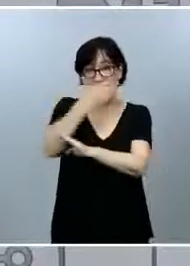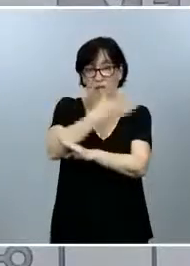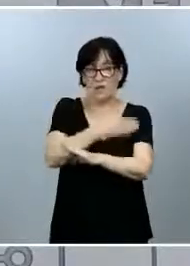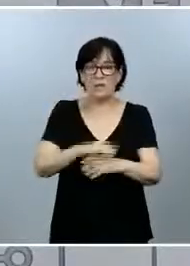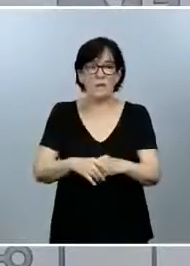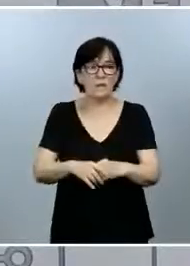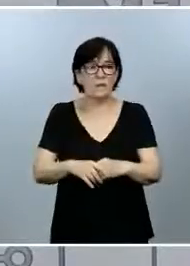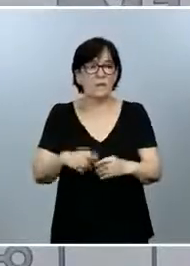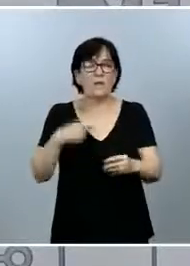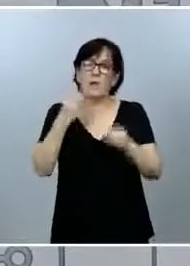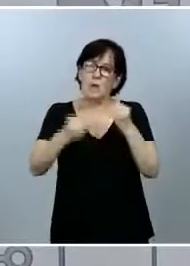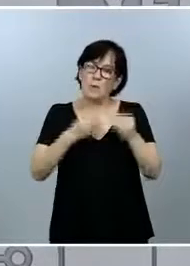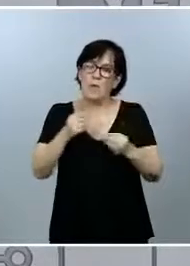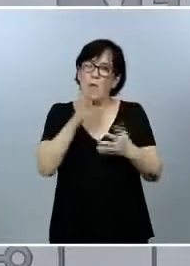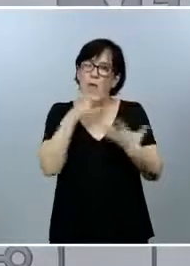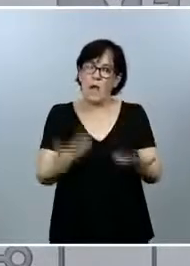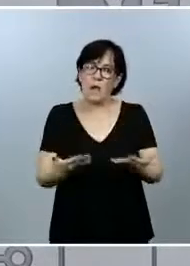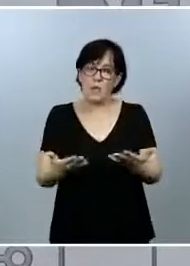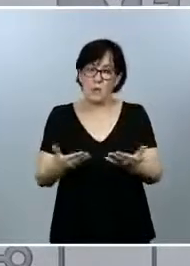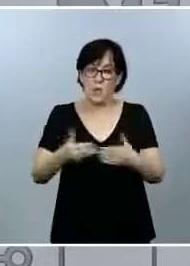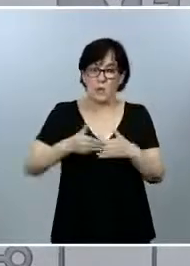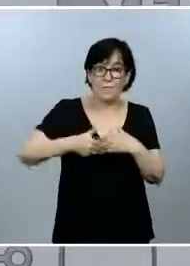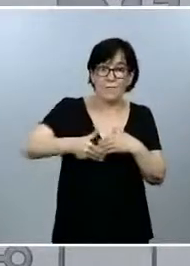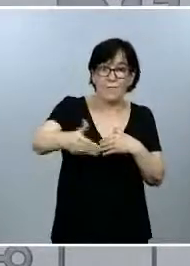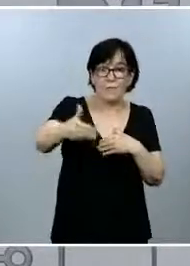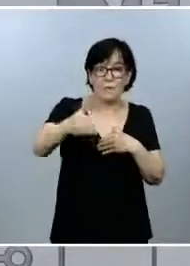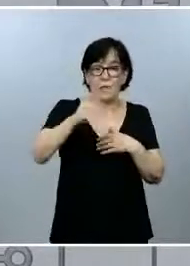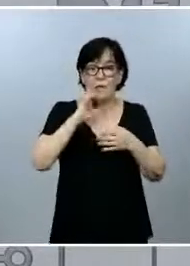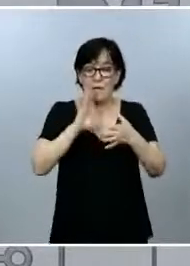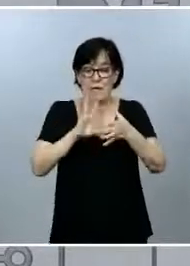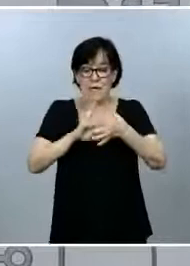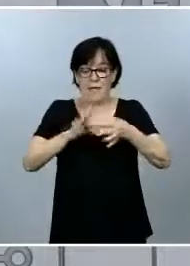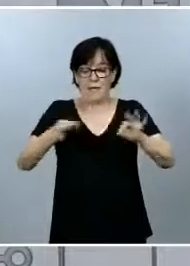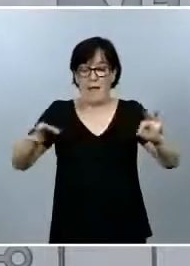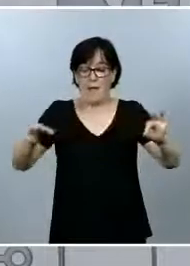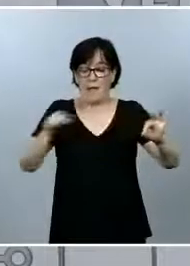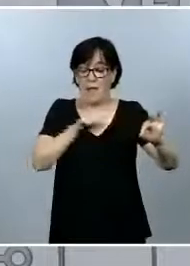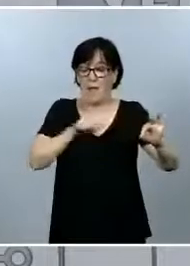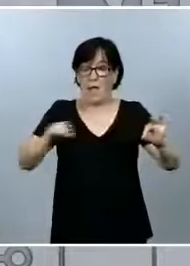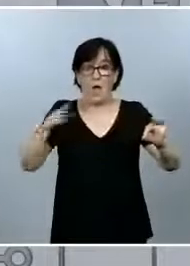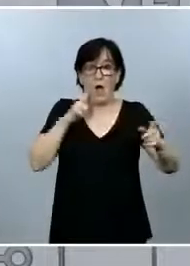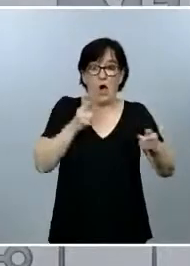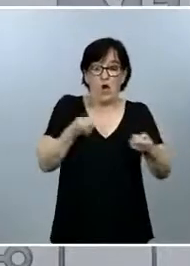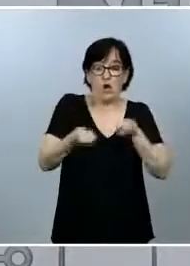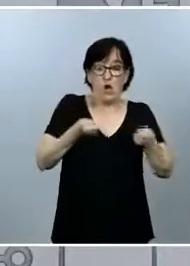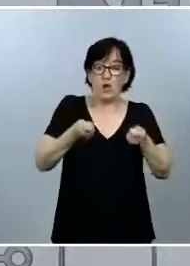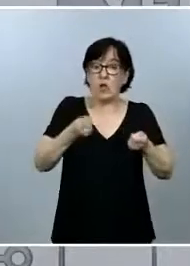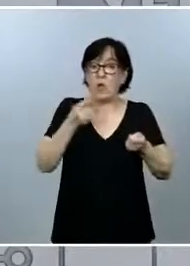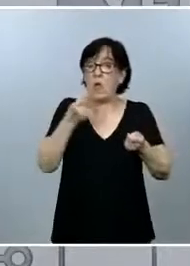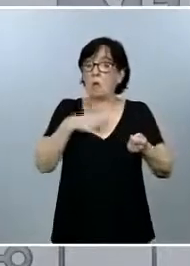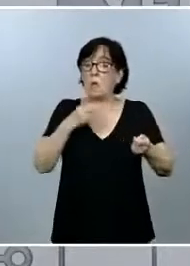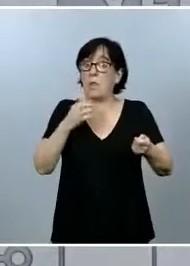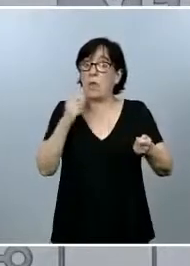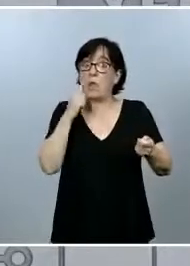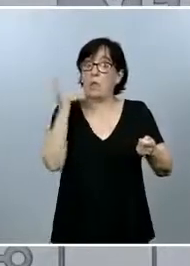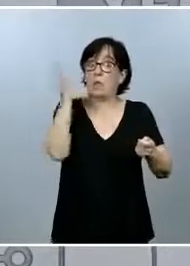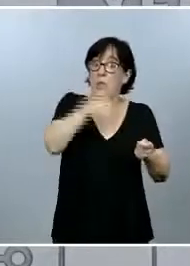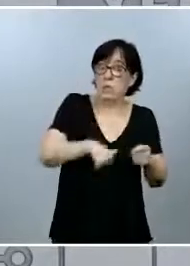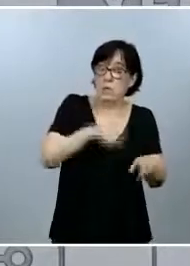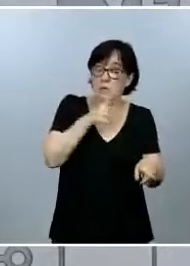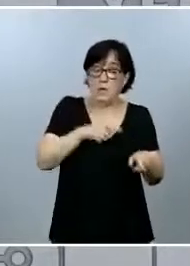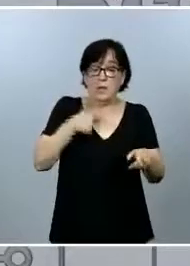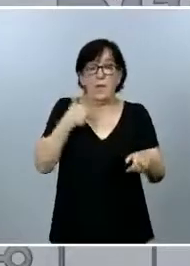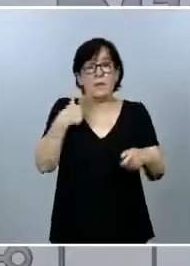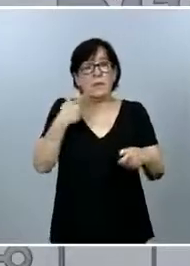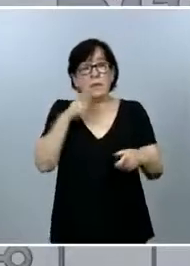nos vamos a enfrentar ahora, de aquí al futuro, a algunas de las cadenas que no están controladas y que han podido pasar inadvertidas, pero sobre todo a medida que